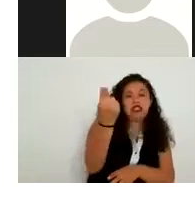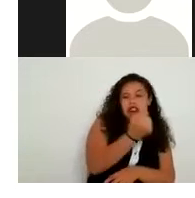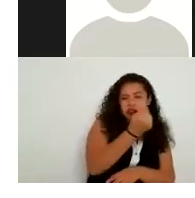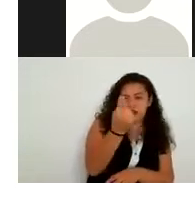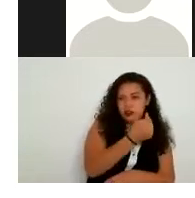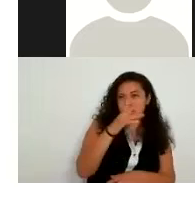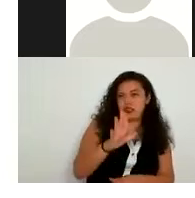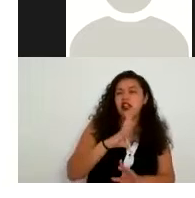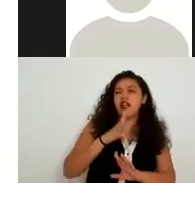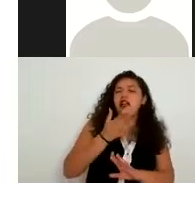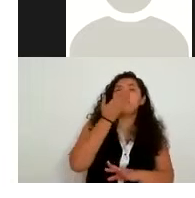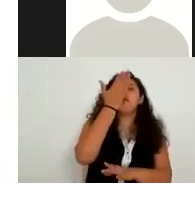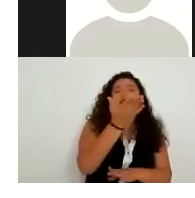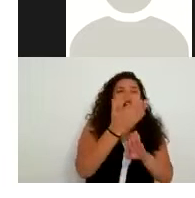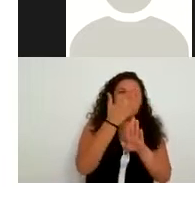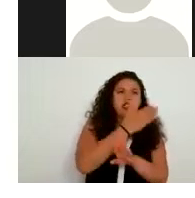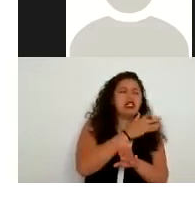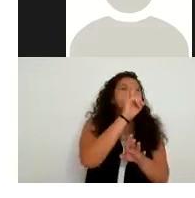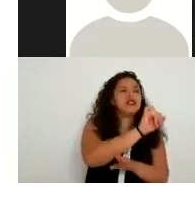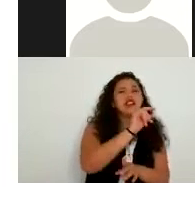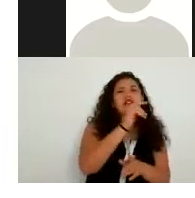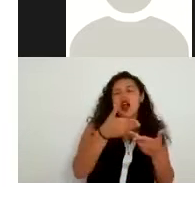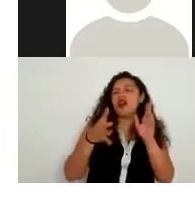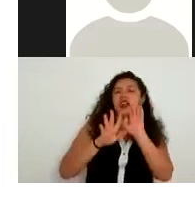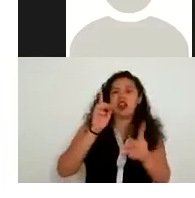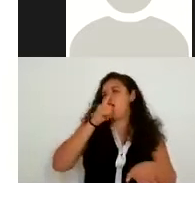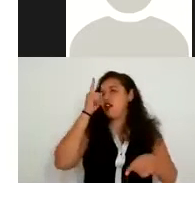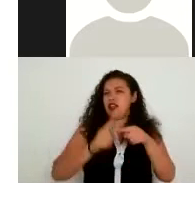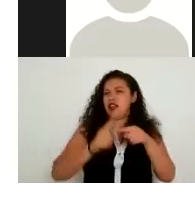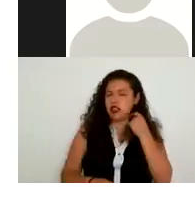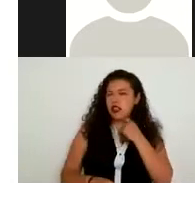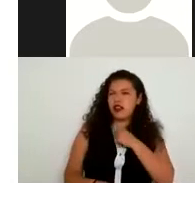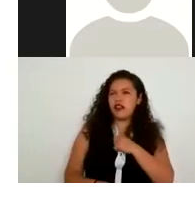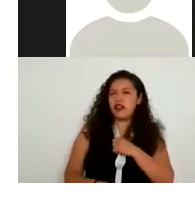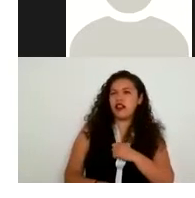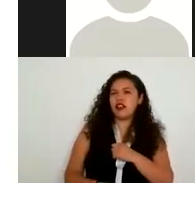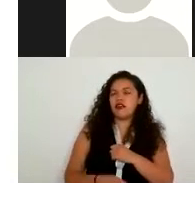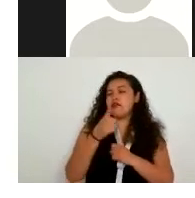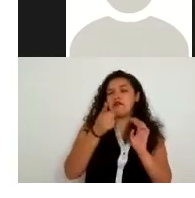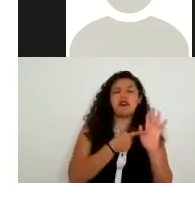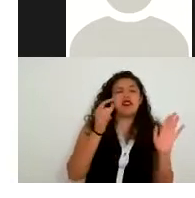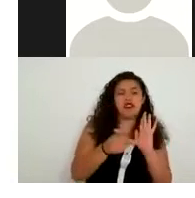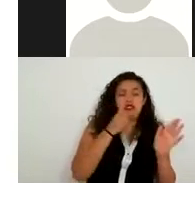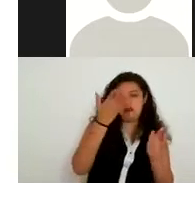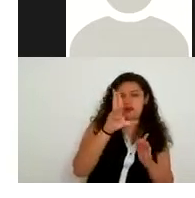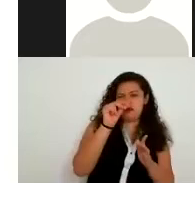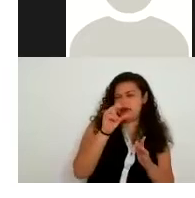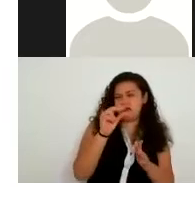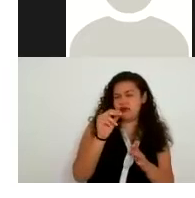quitaban porque se pidió los pidieron una vez y no los volvieron a pedir y era como